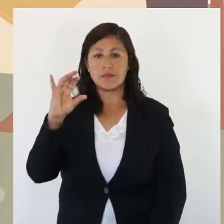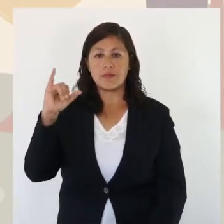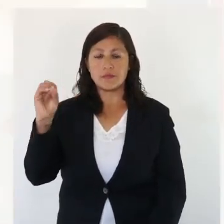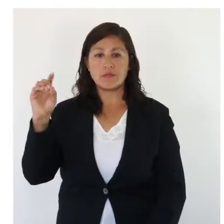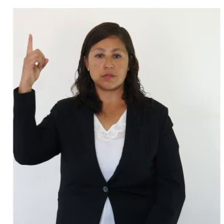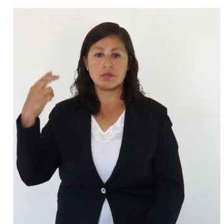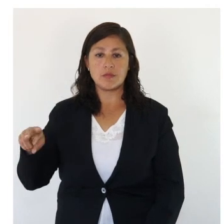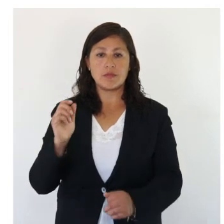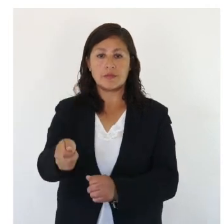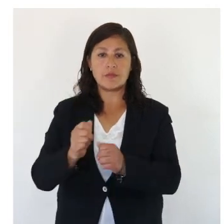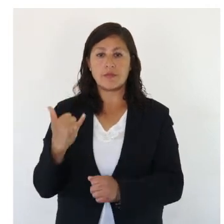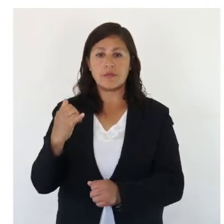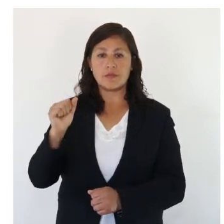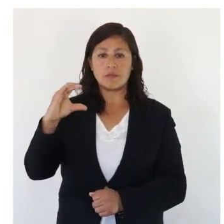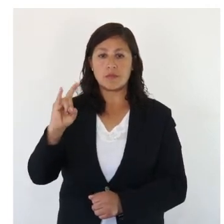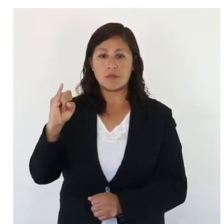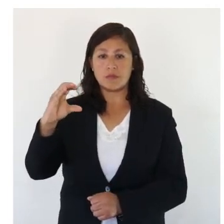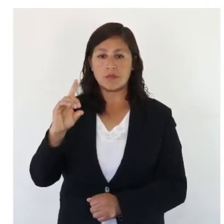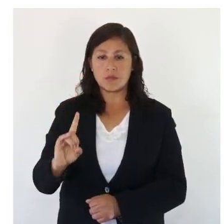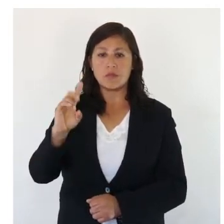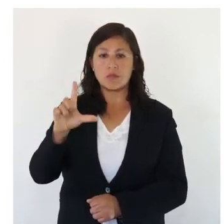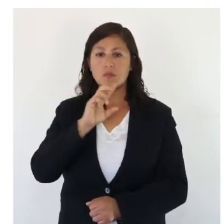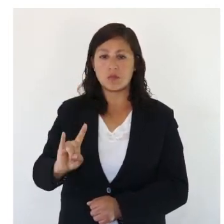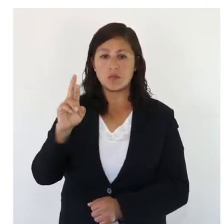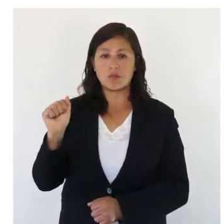Serna Pesca. Gobierno de Chile.